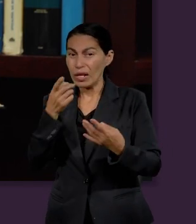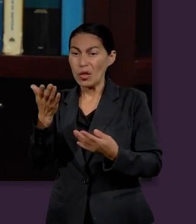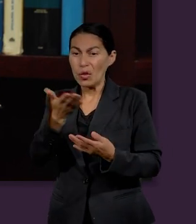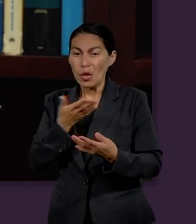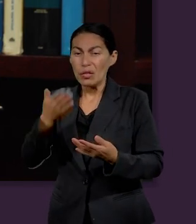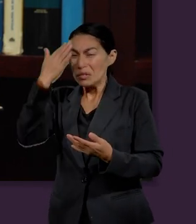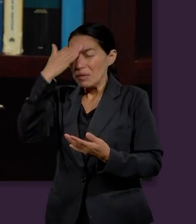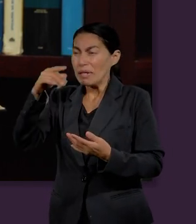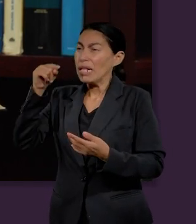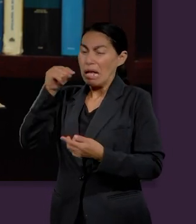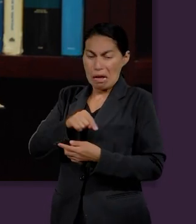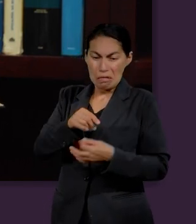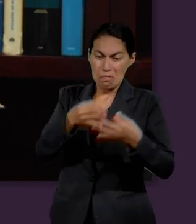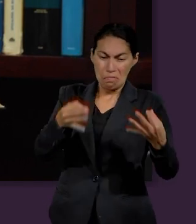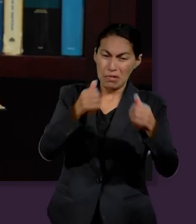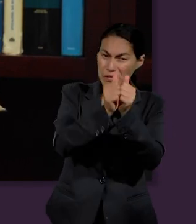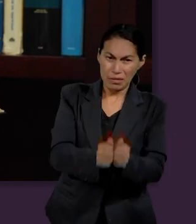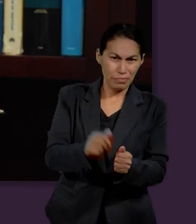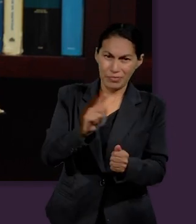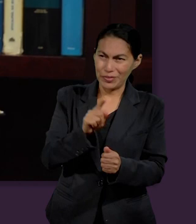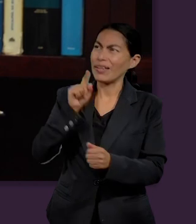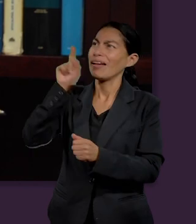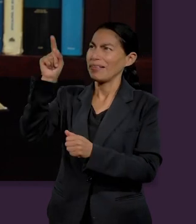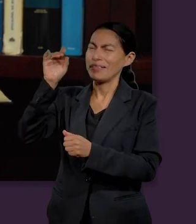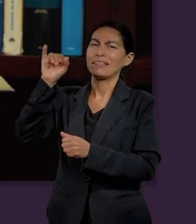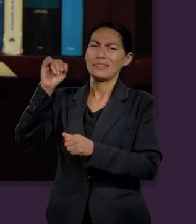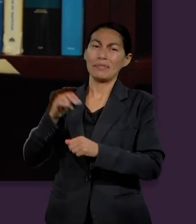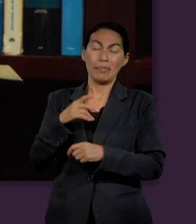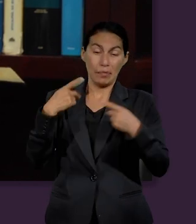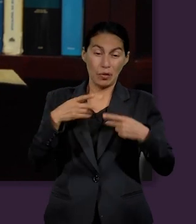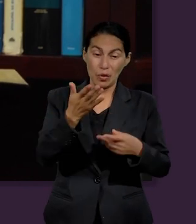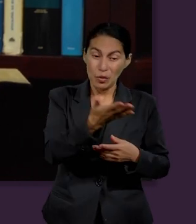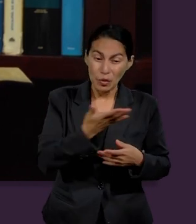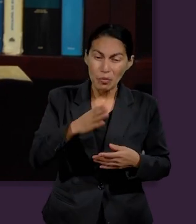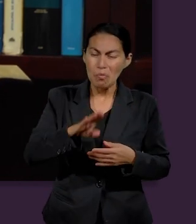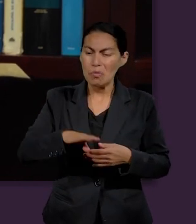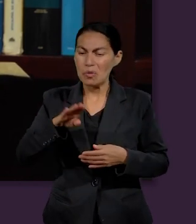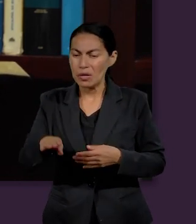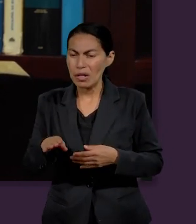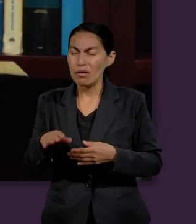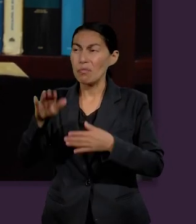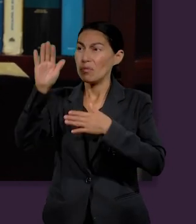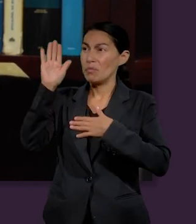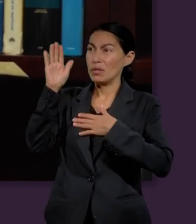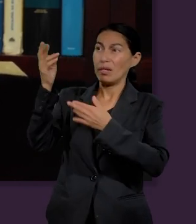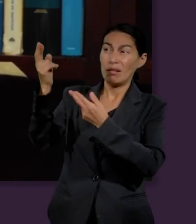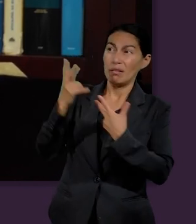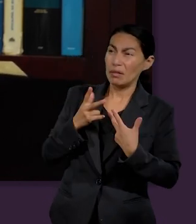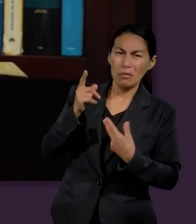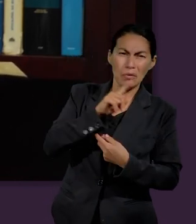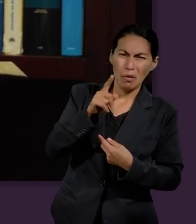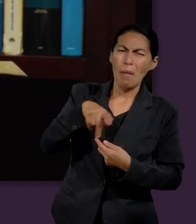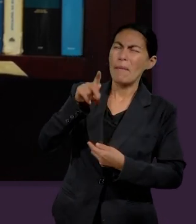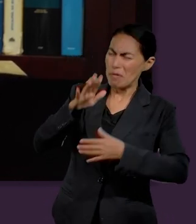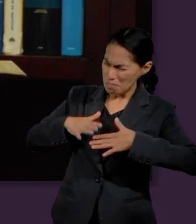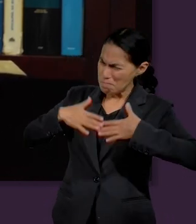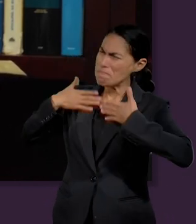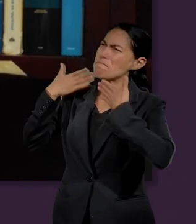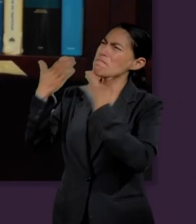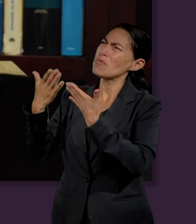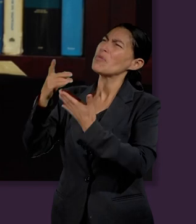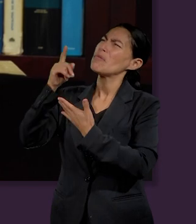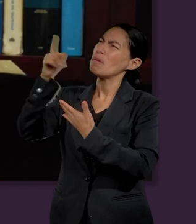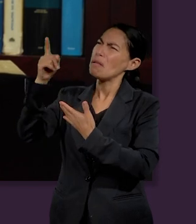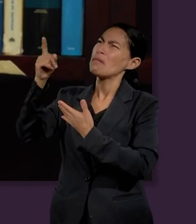peregrinos en esta tierra, no se aferraron a esas cosas materiales. Y como dice ahí al final del versículo 13, conforme a la fe murieron todos